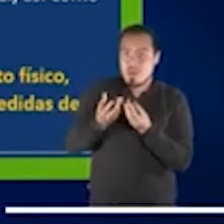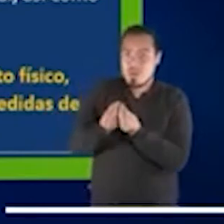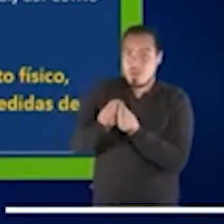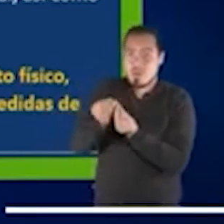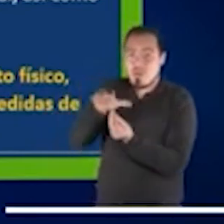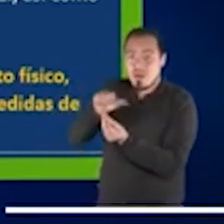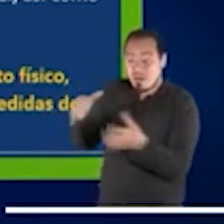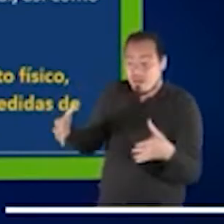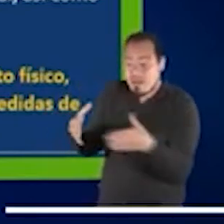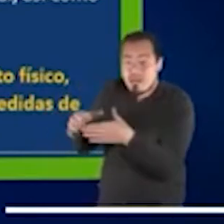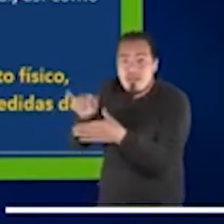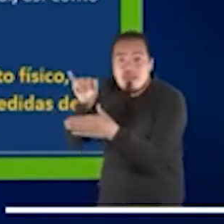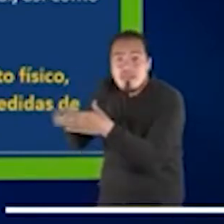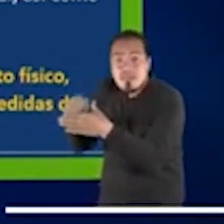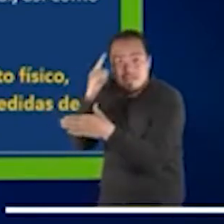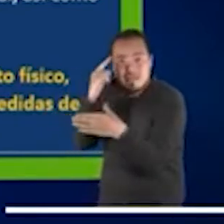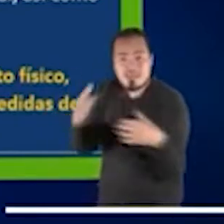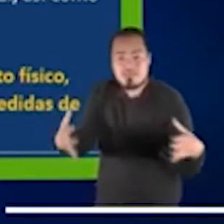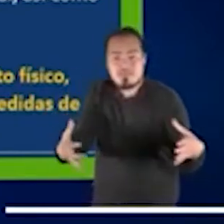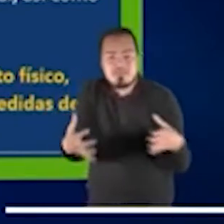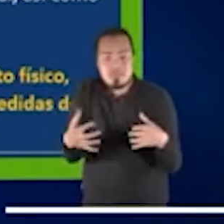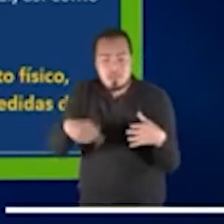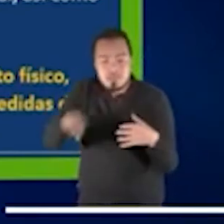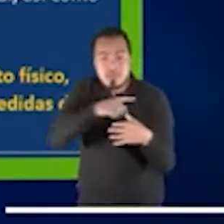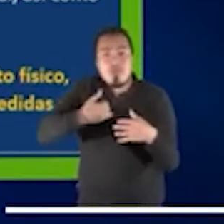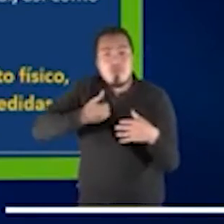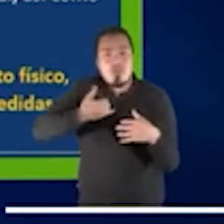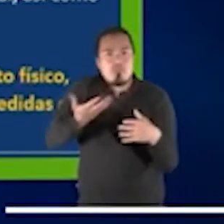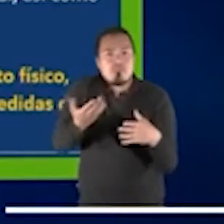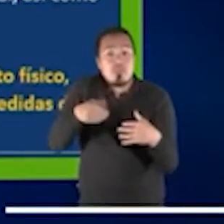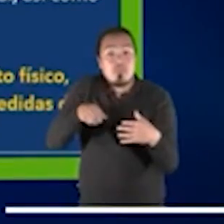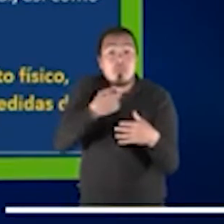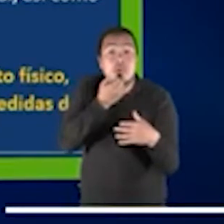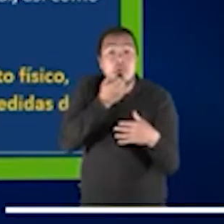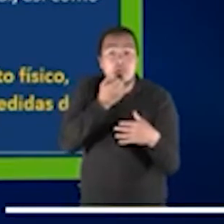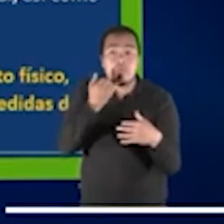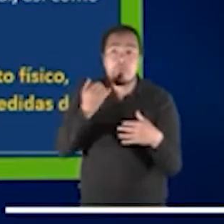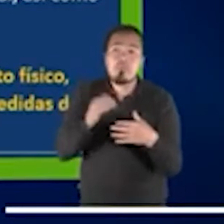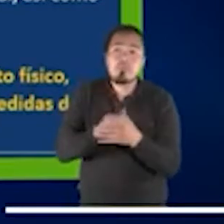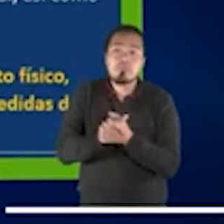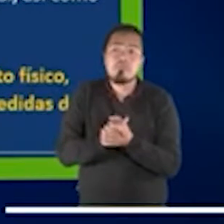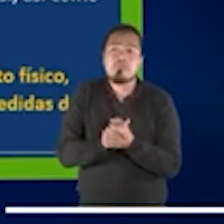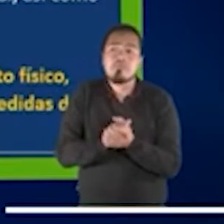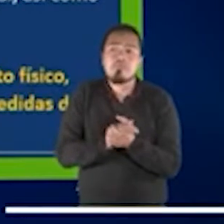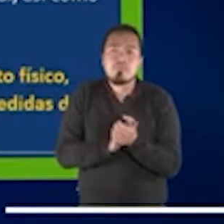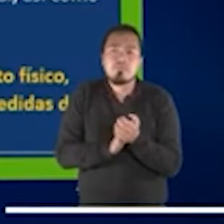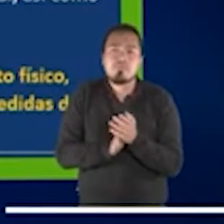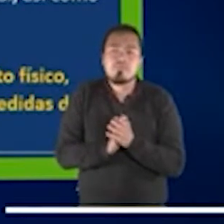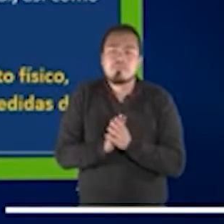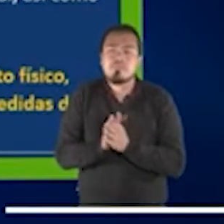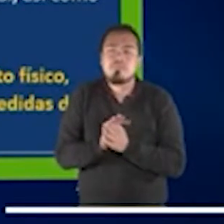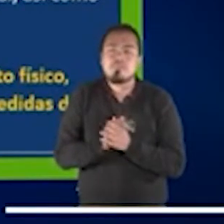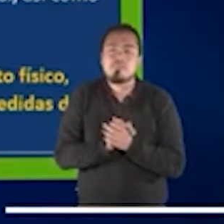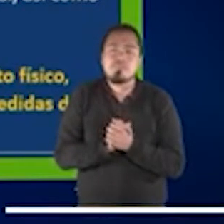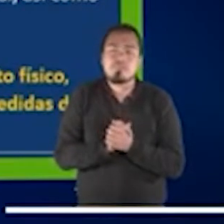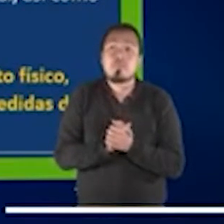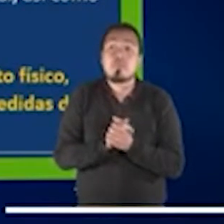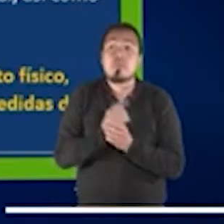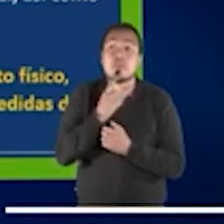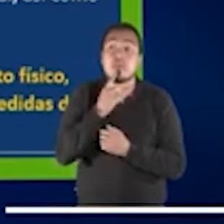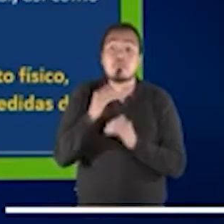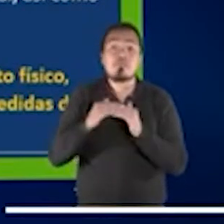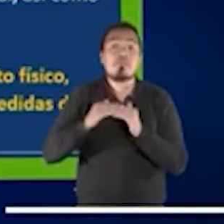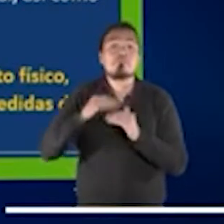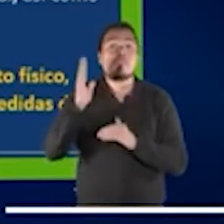recibir